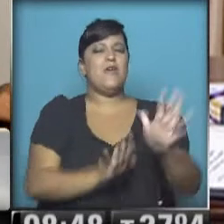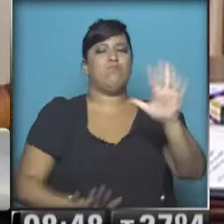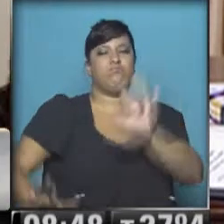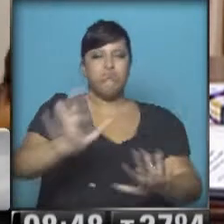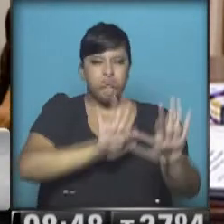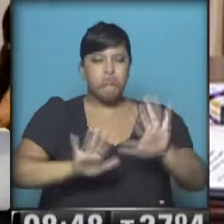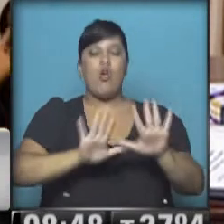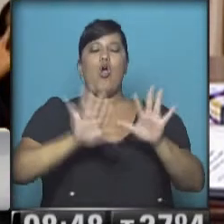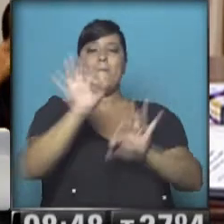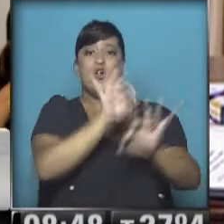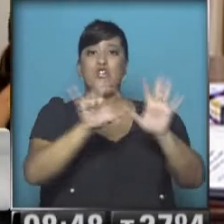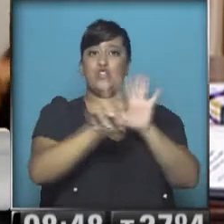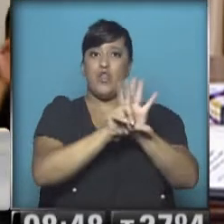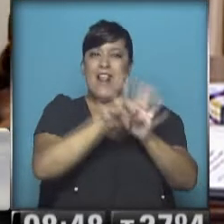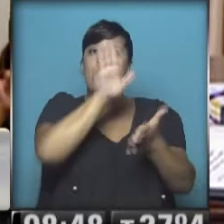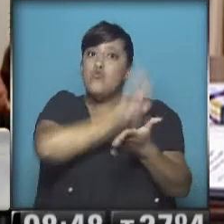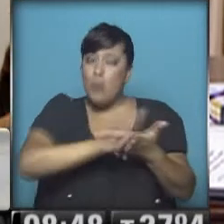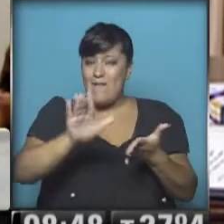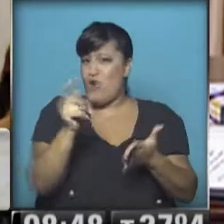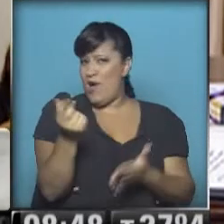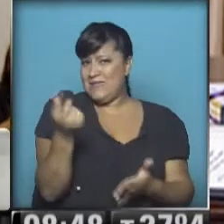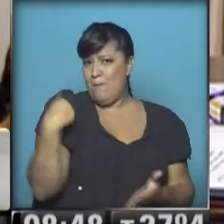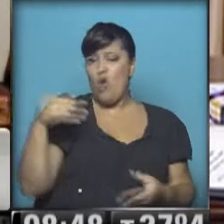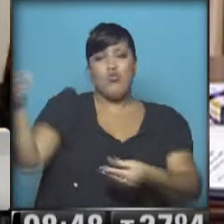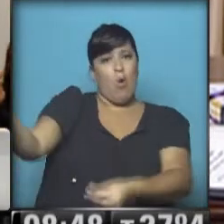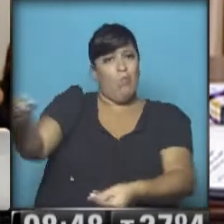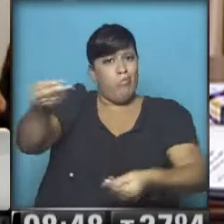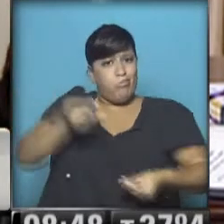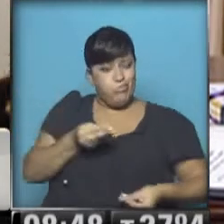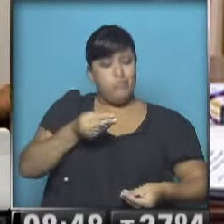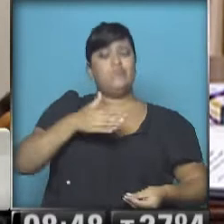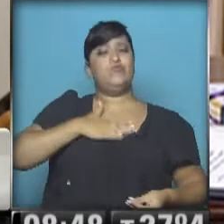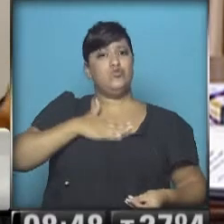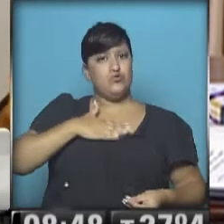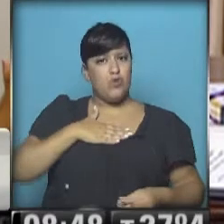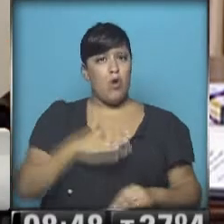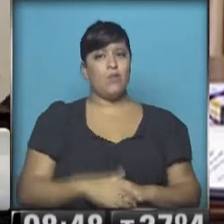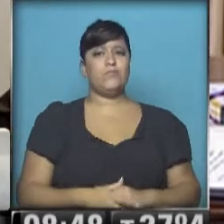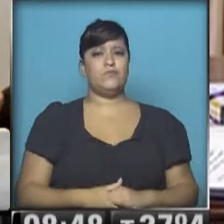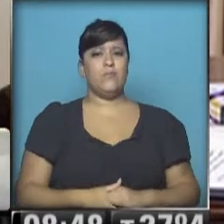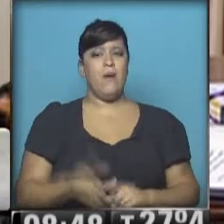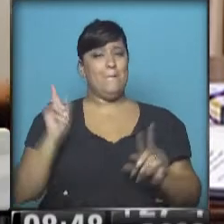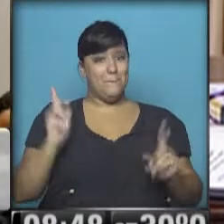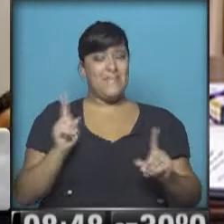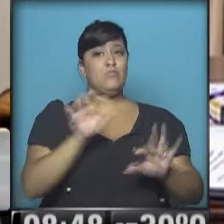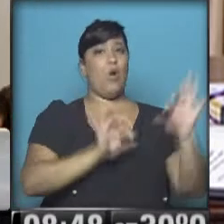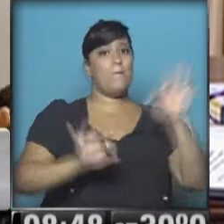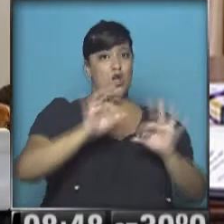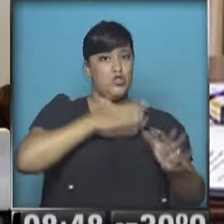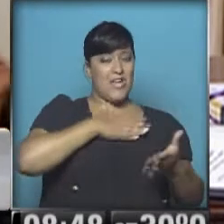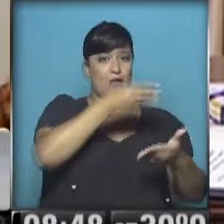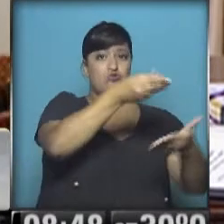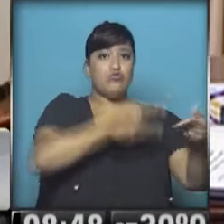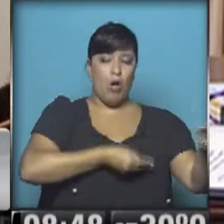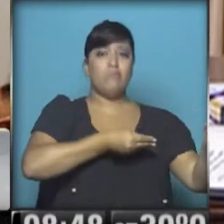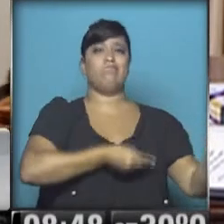proyecto de ley que me acaban de entregar. Yo este proyecto lo he remitido a